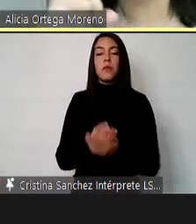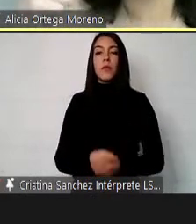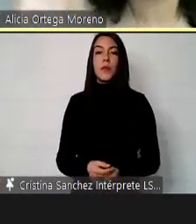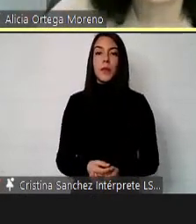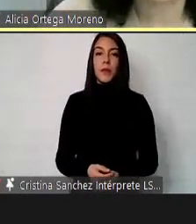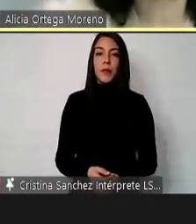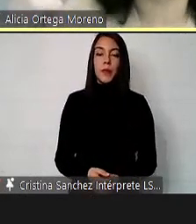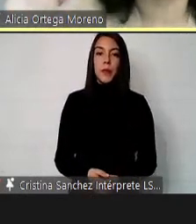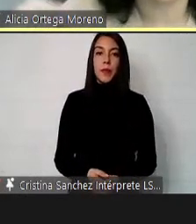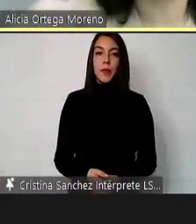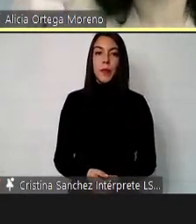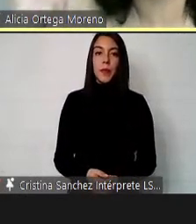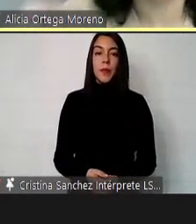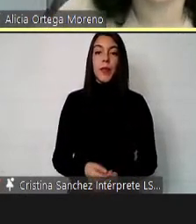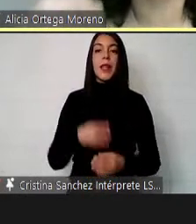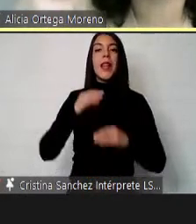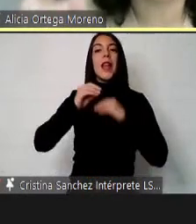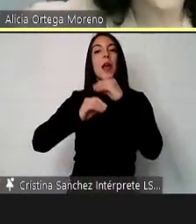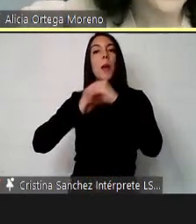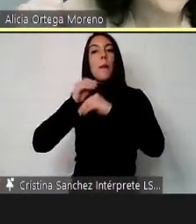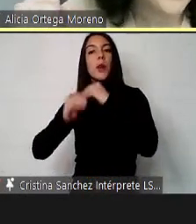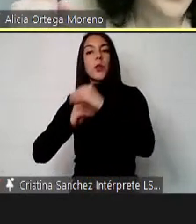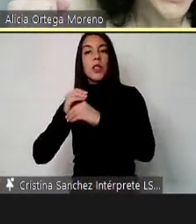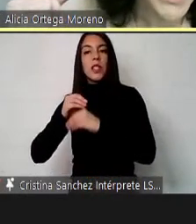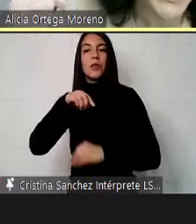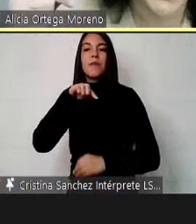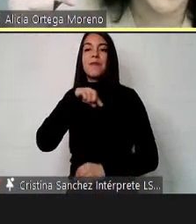Pero en este proceso en Chile aún estamos